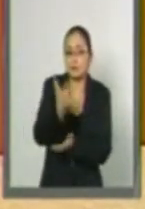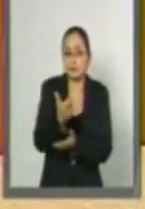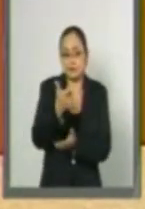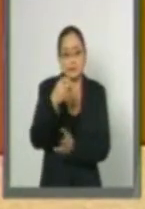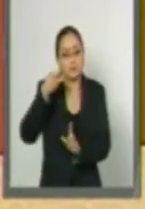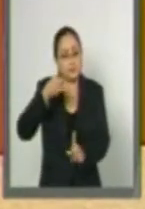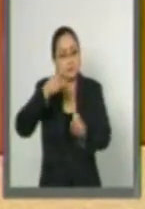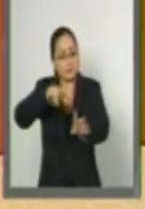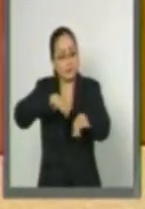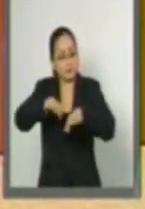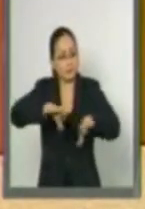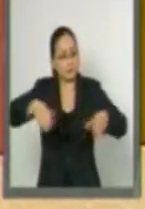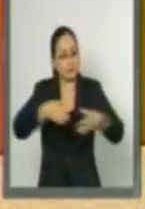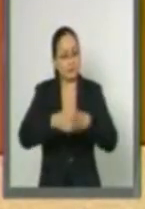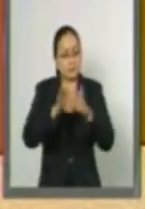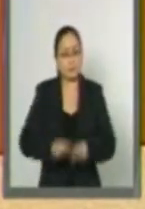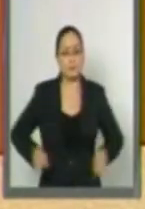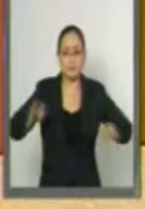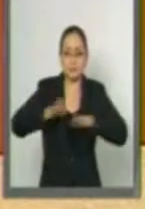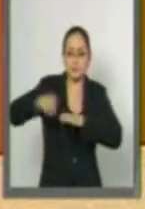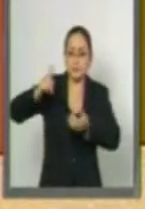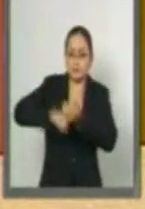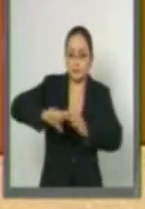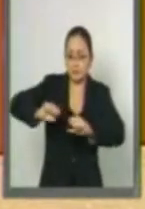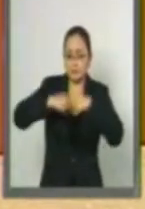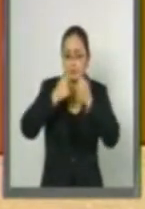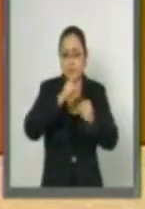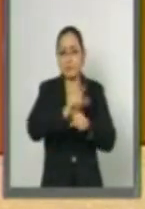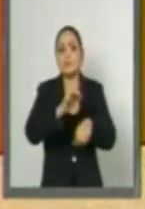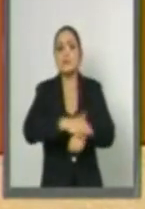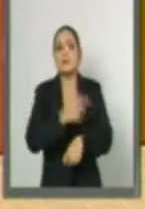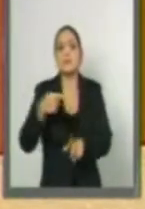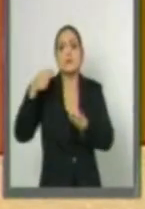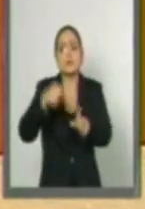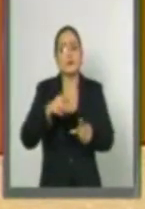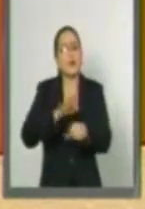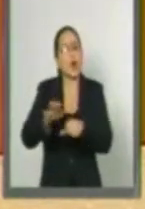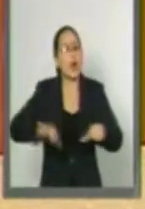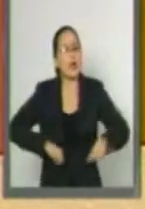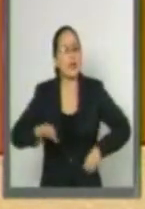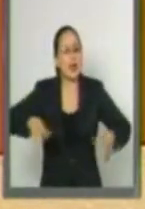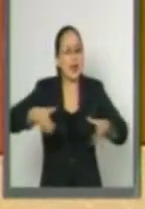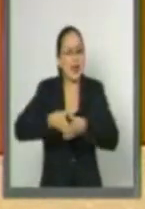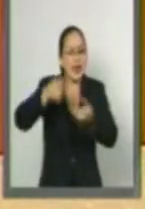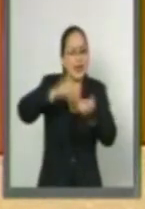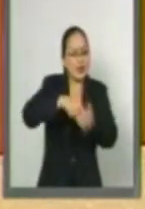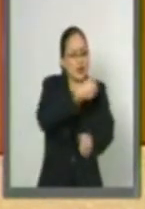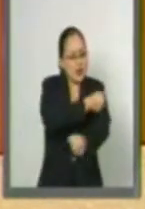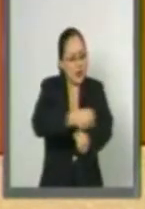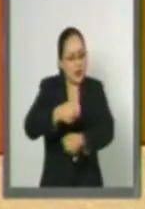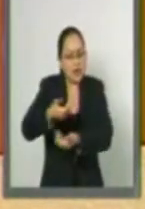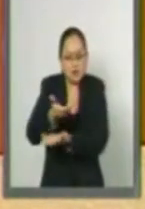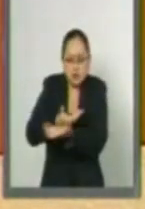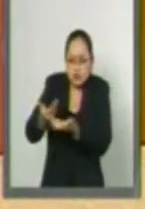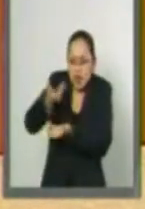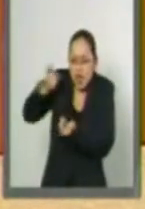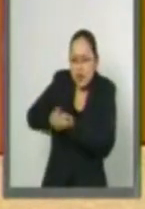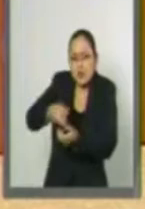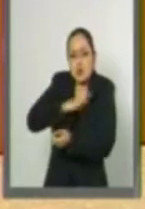es una actividad de gran impacto social, ya que es principalmente una actividad familiar generando empleos,